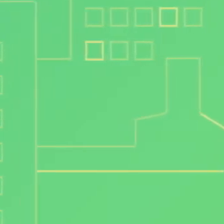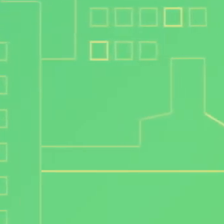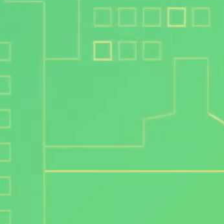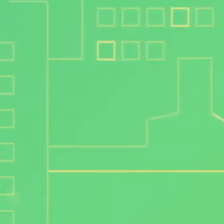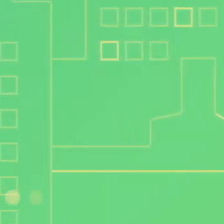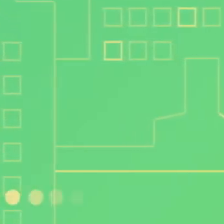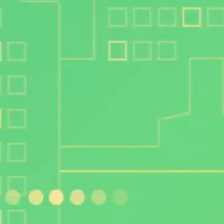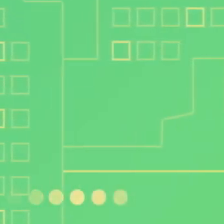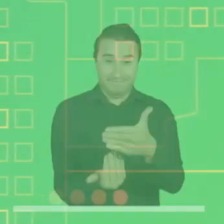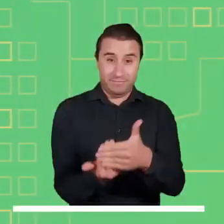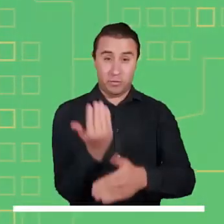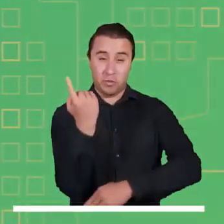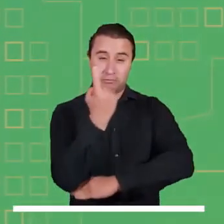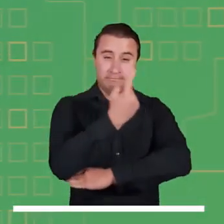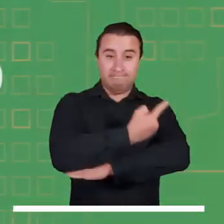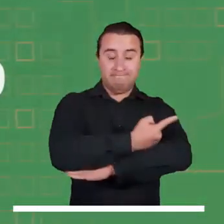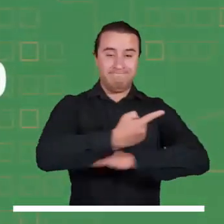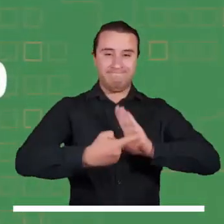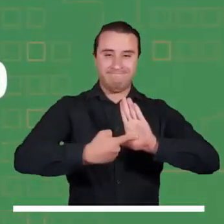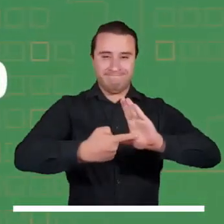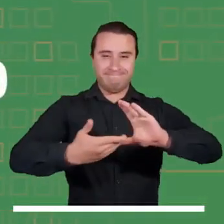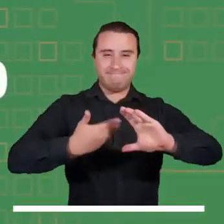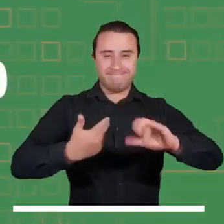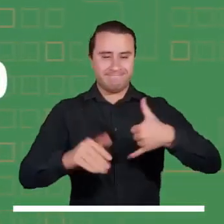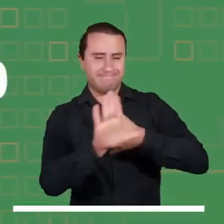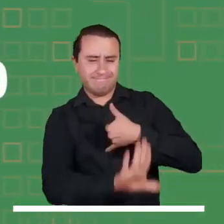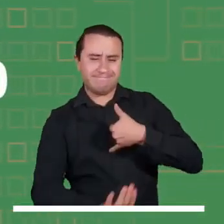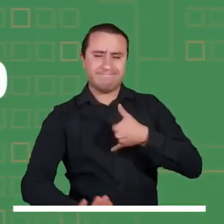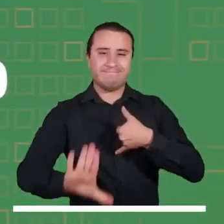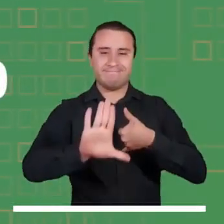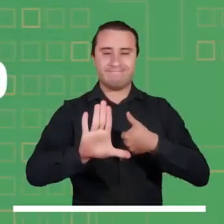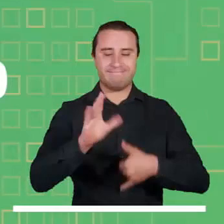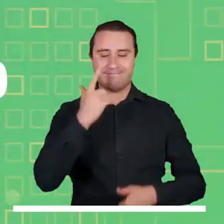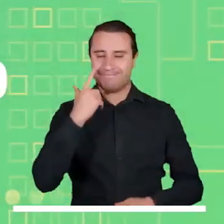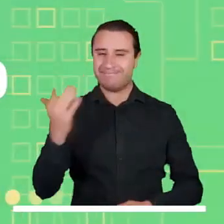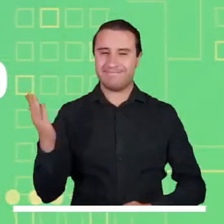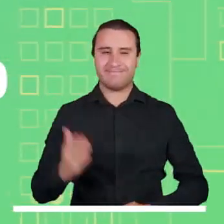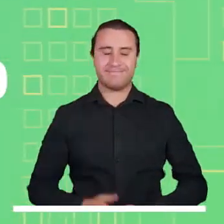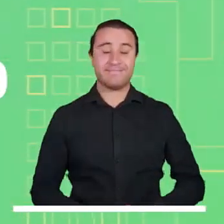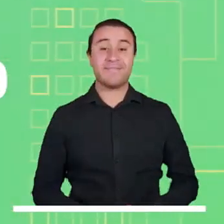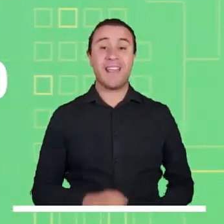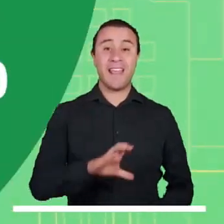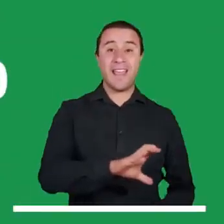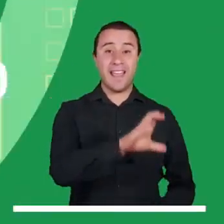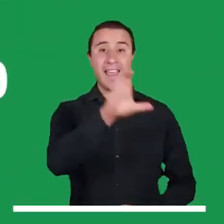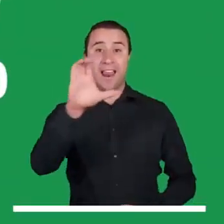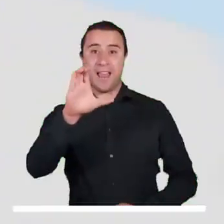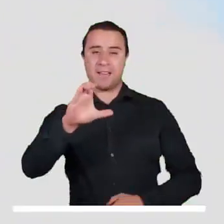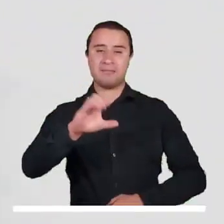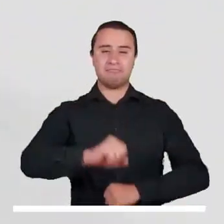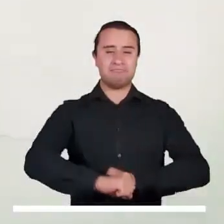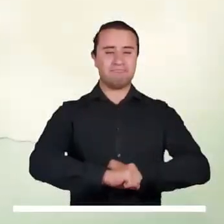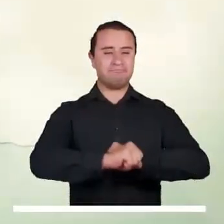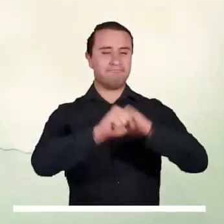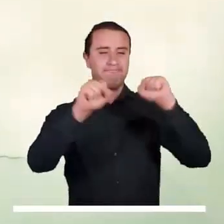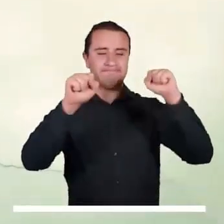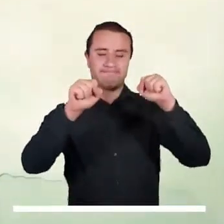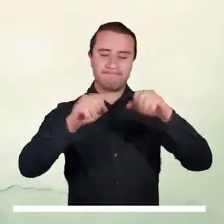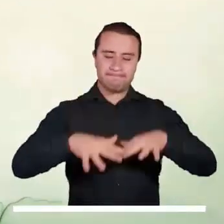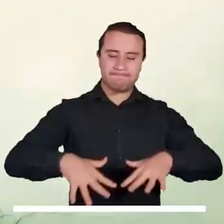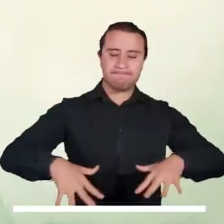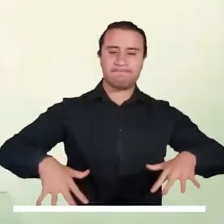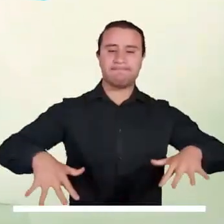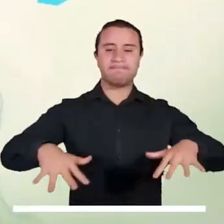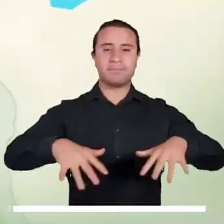Empezamos un nuevo día con la información más reciente del pronóstico del tiempo en las diferentes regiones del país. Aunque la